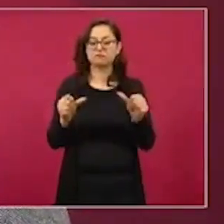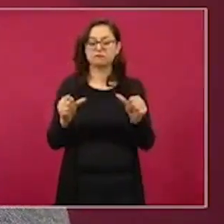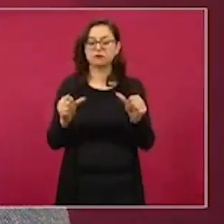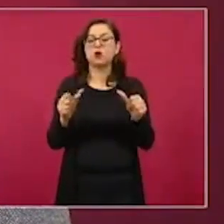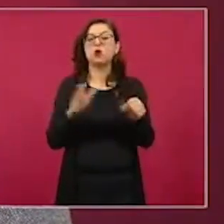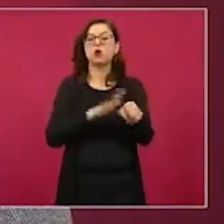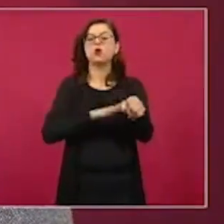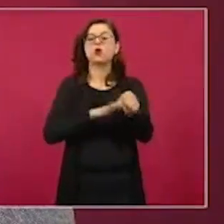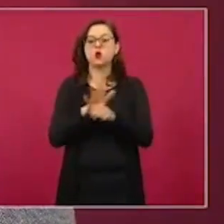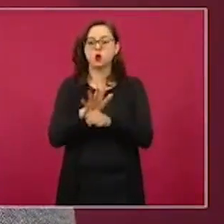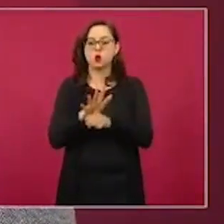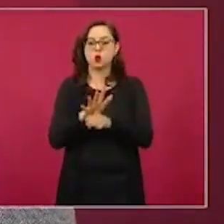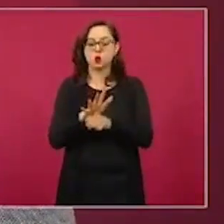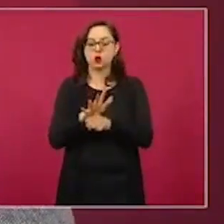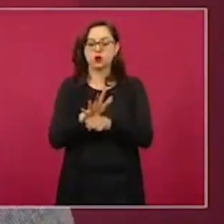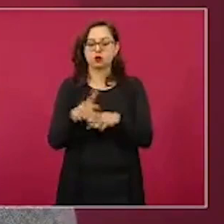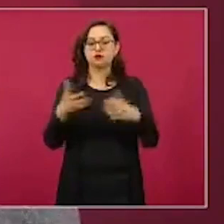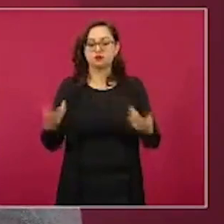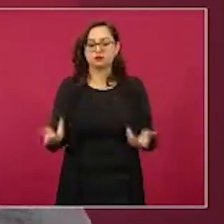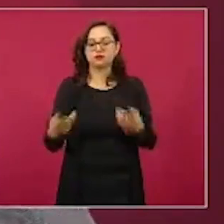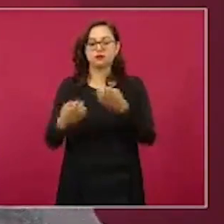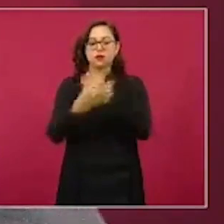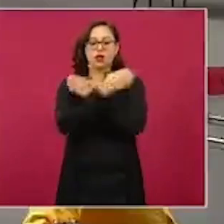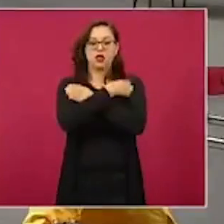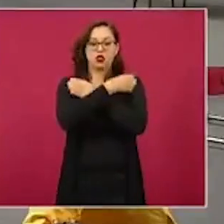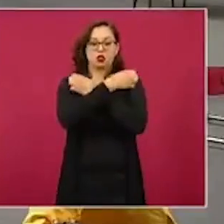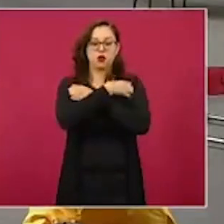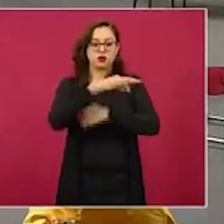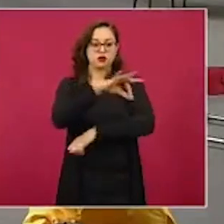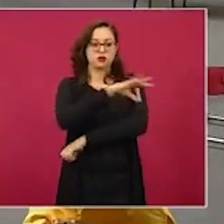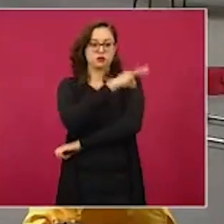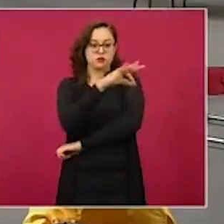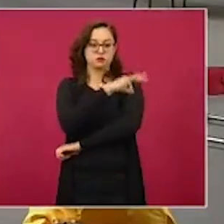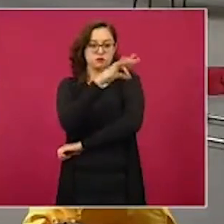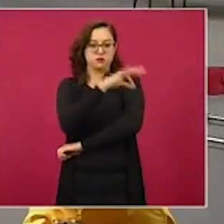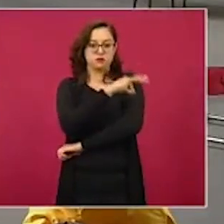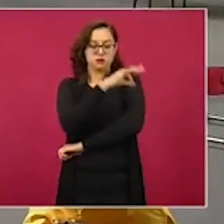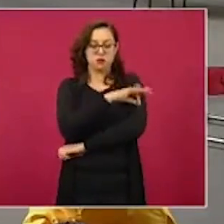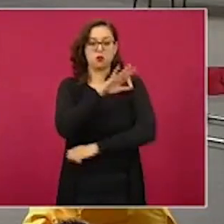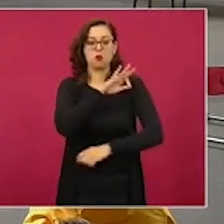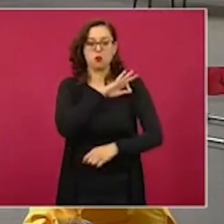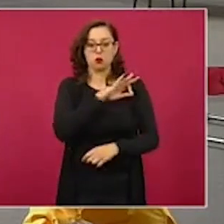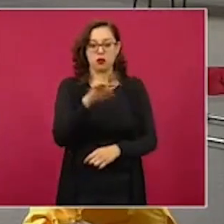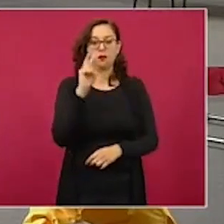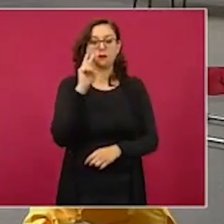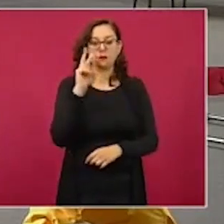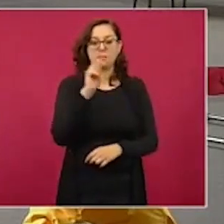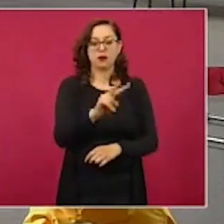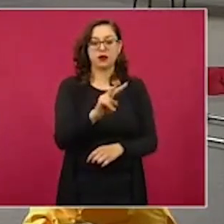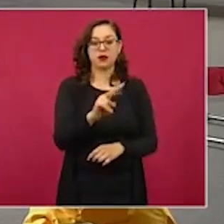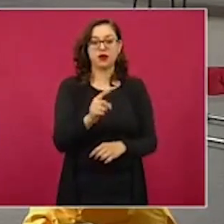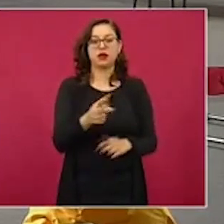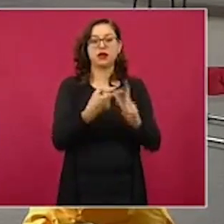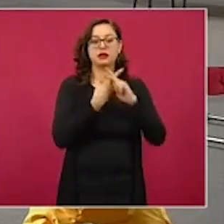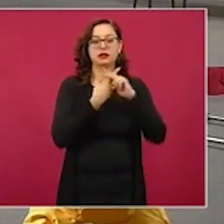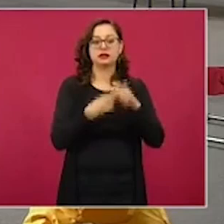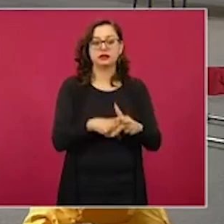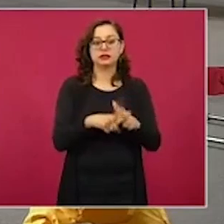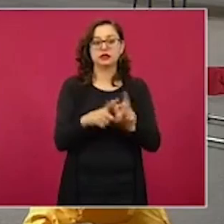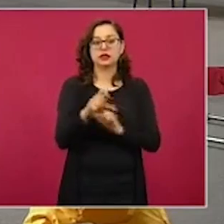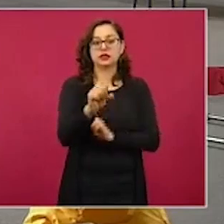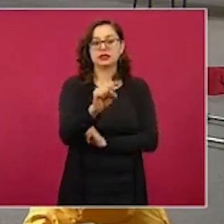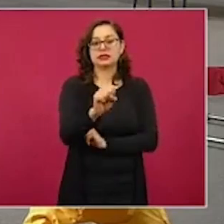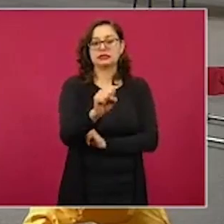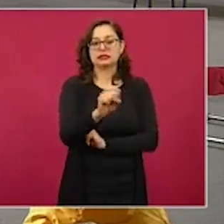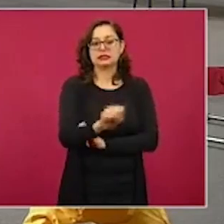que es el refuerzo al personal educativo, que en la siguiente imagen pueden ustedes ver, que se inicia en sábado, el sábado